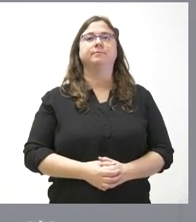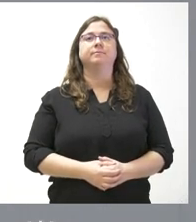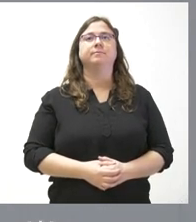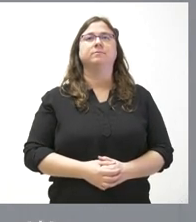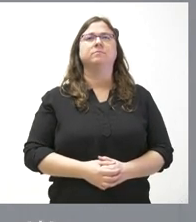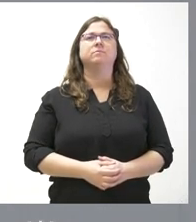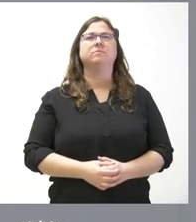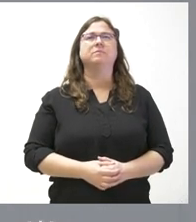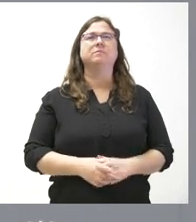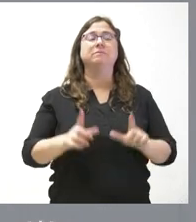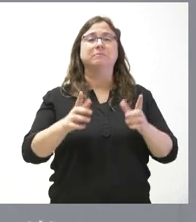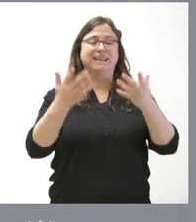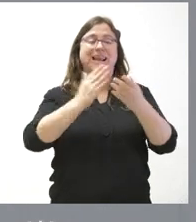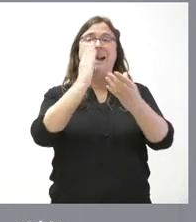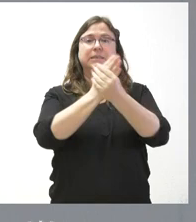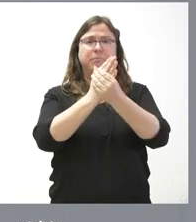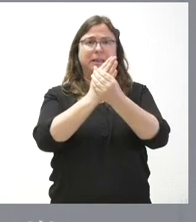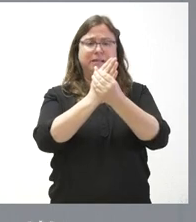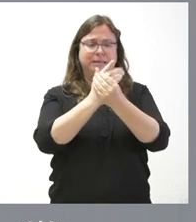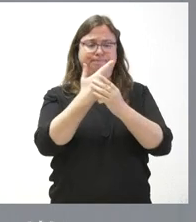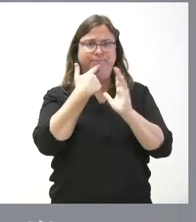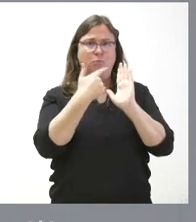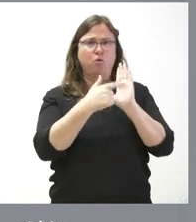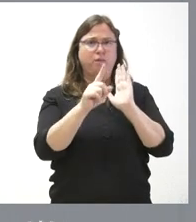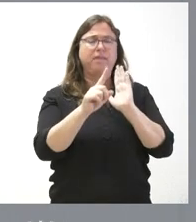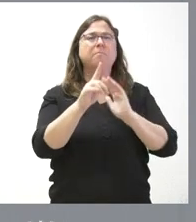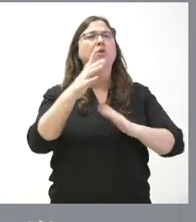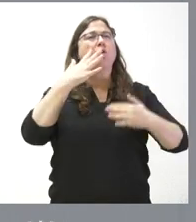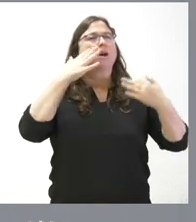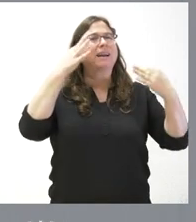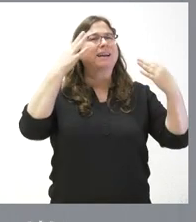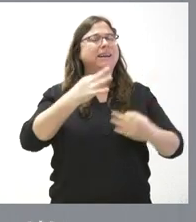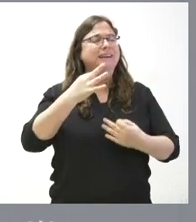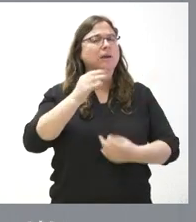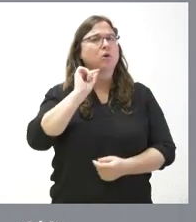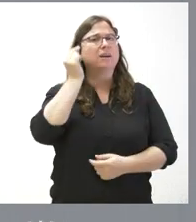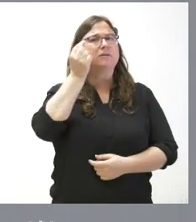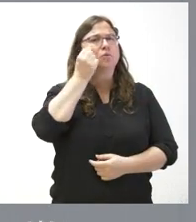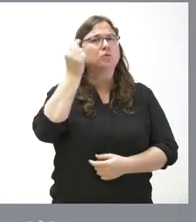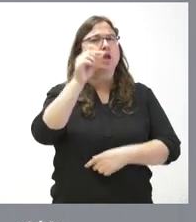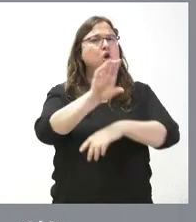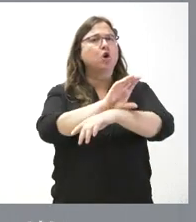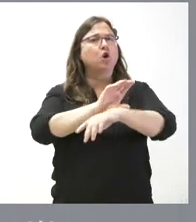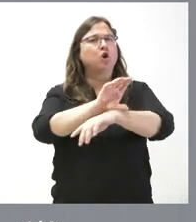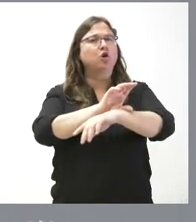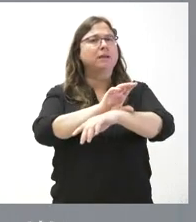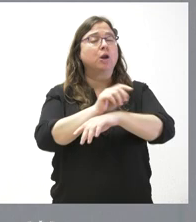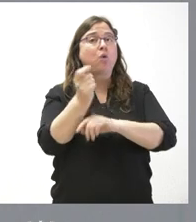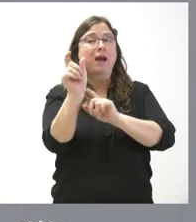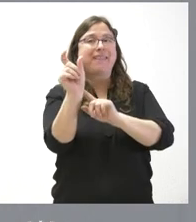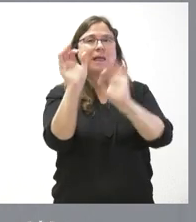No viene el expediente, pero creo haberle oído al consejero que es la misma cantidad que el año pasado.